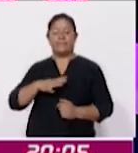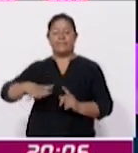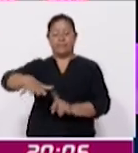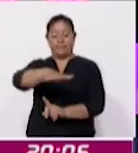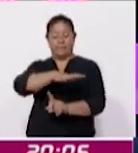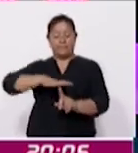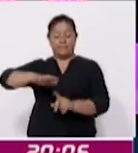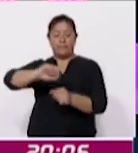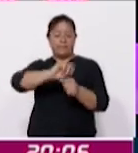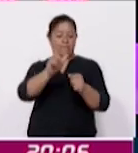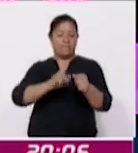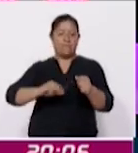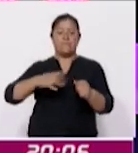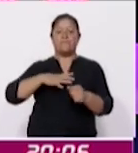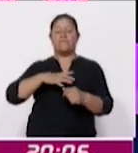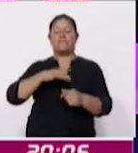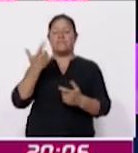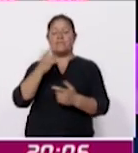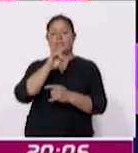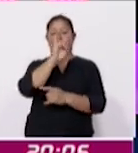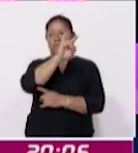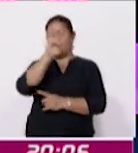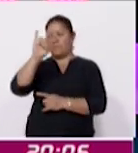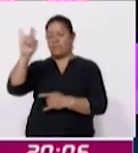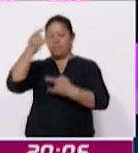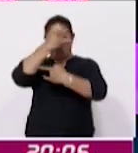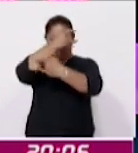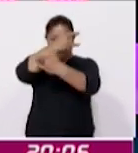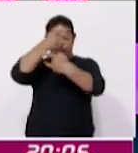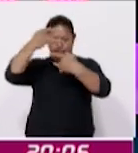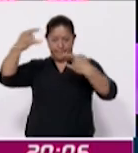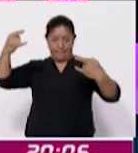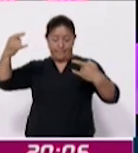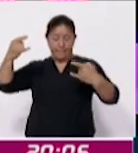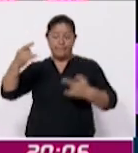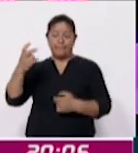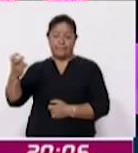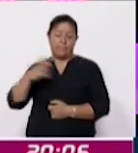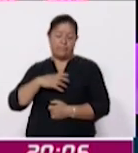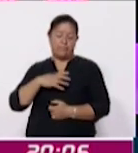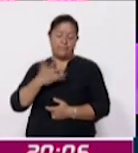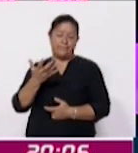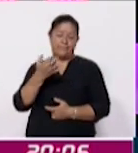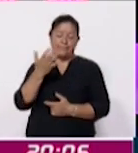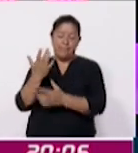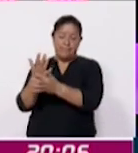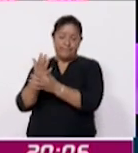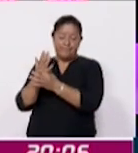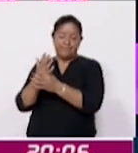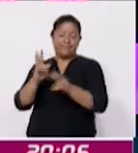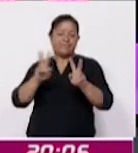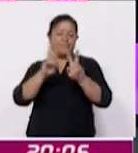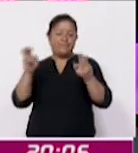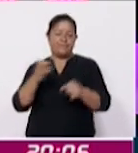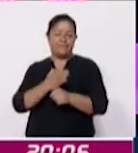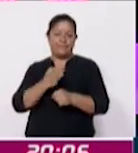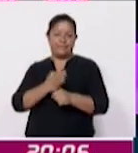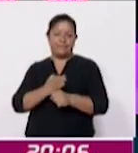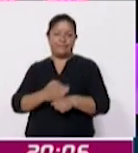nacional vía Zoom. Hubo un enlace y esto fue lo que mencionaron al respecto sobre un tema que está vigente en